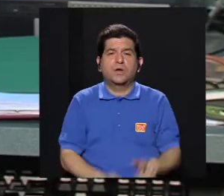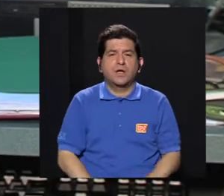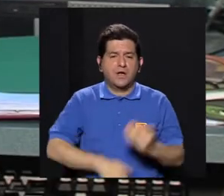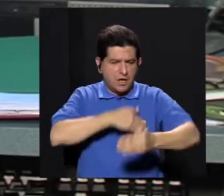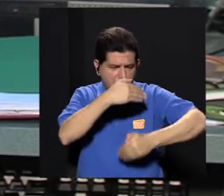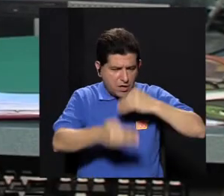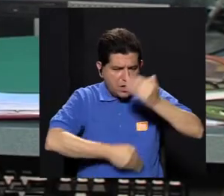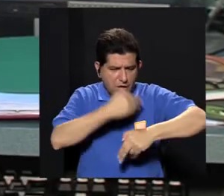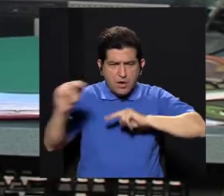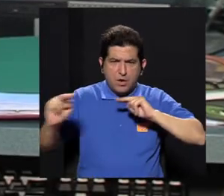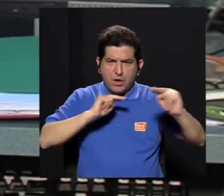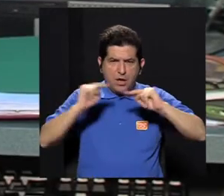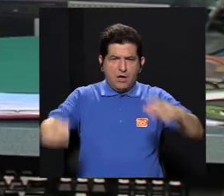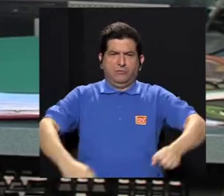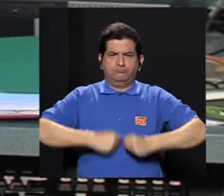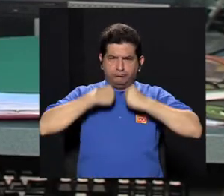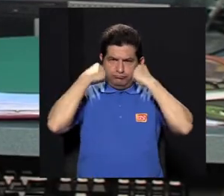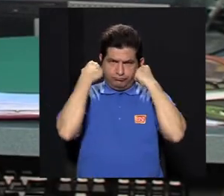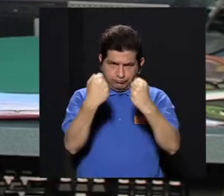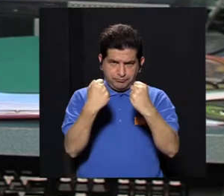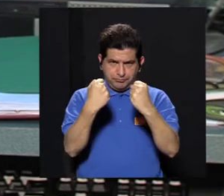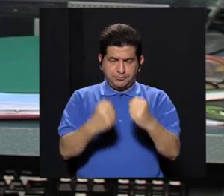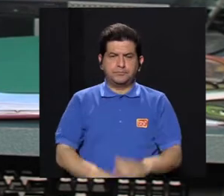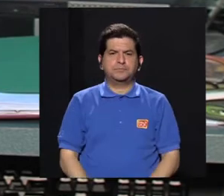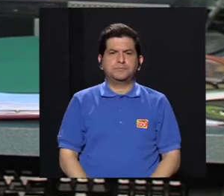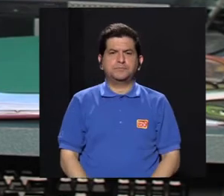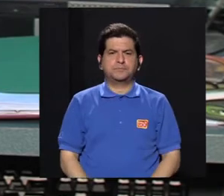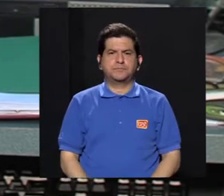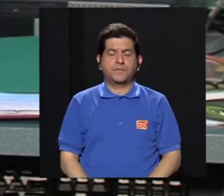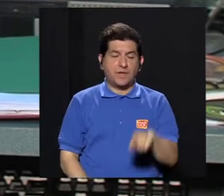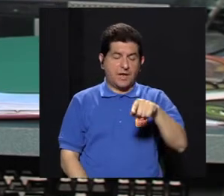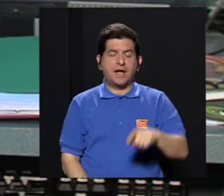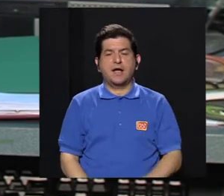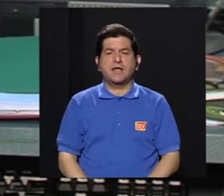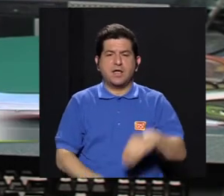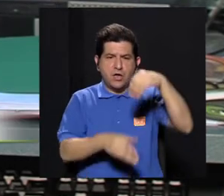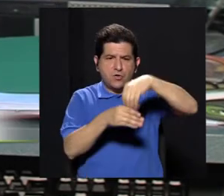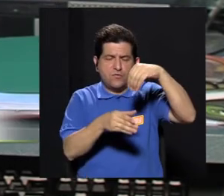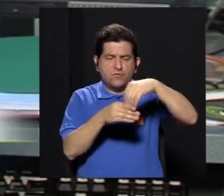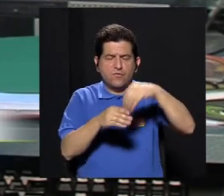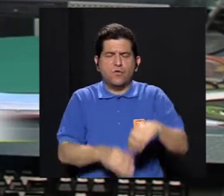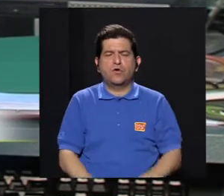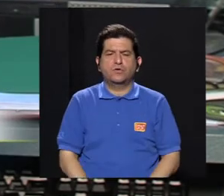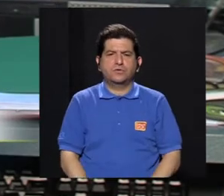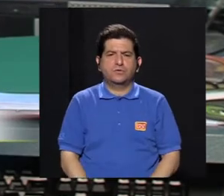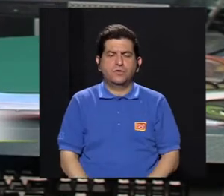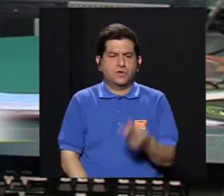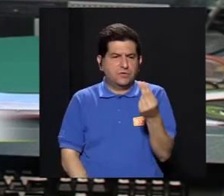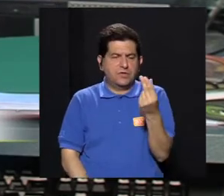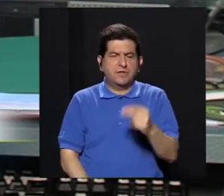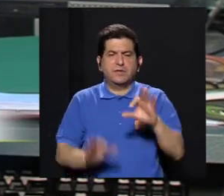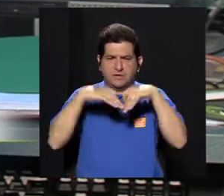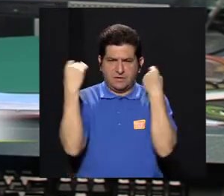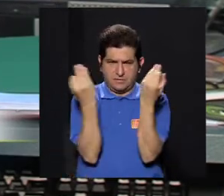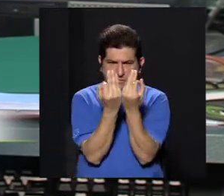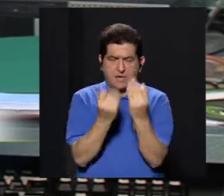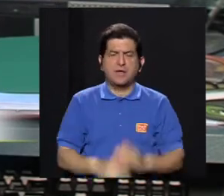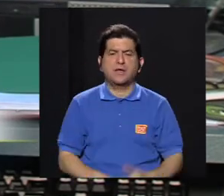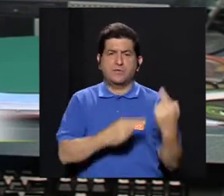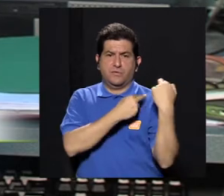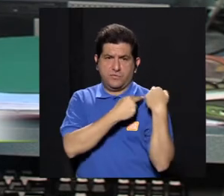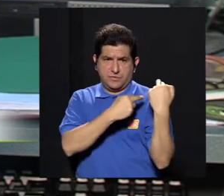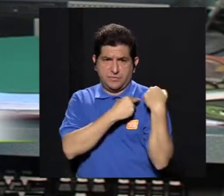a través de un proceso de negociación para fortalecer el Fondo de Asignaciones Familiares, que era quien